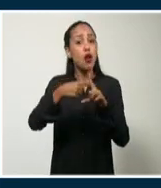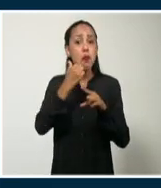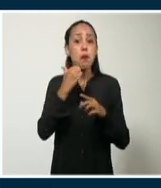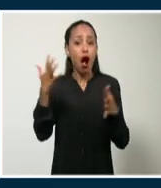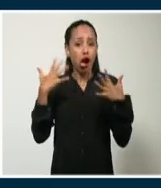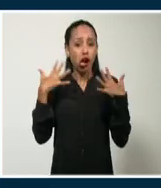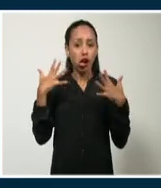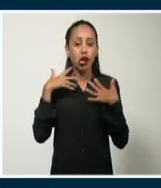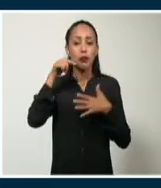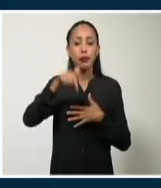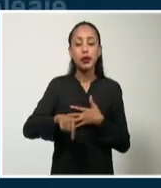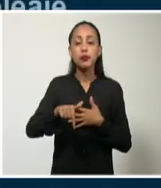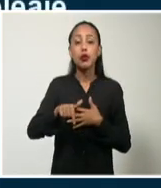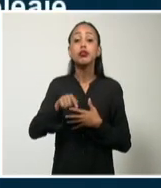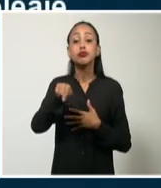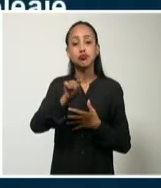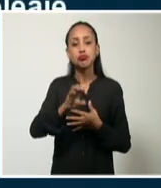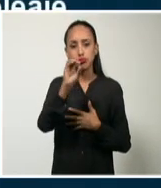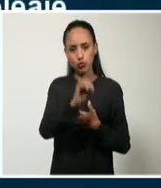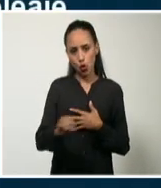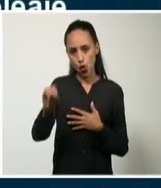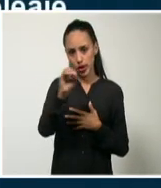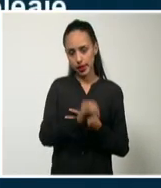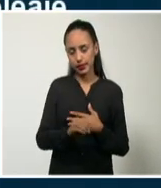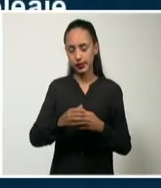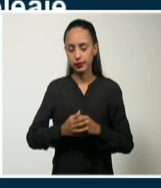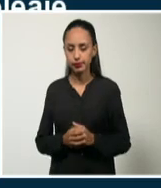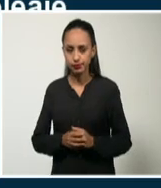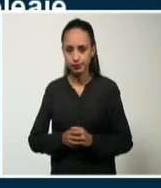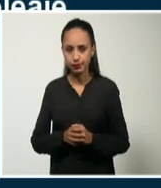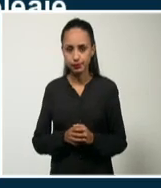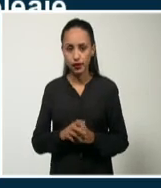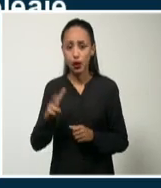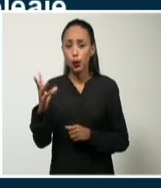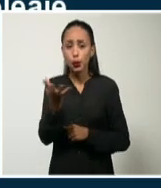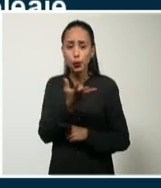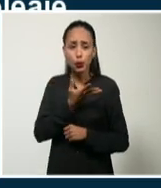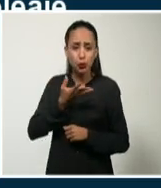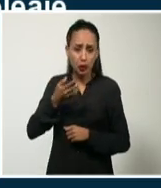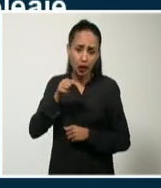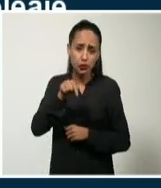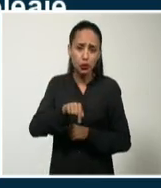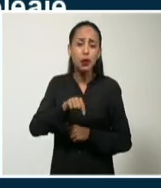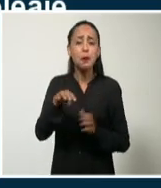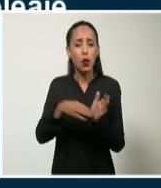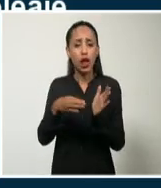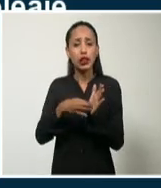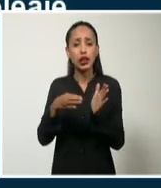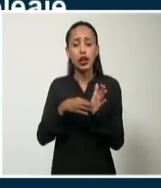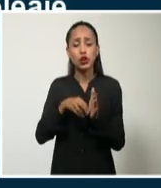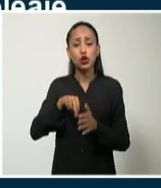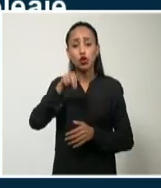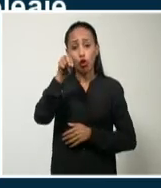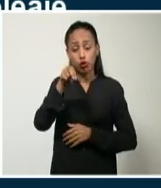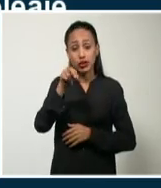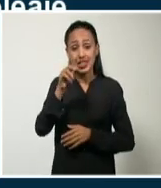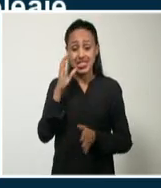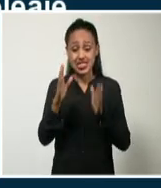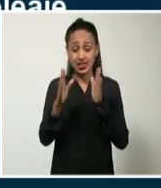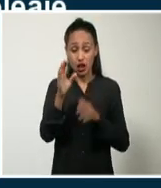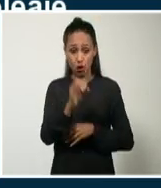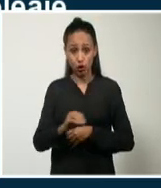hacia zonas del interior y los vientos soplarán variables débiles. Y por la tarde en zonas de la costa norte, central y oriental